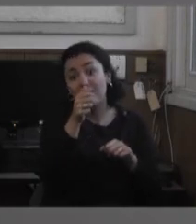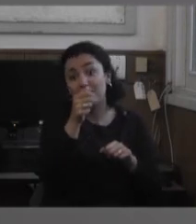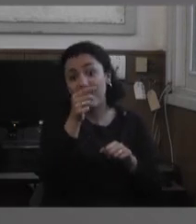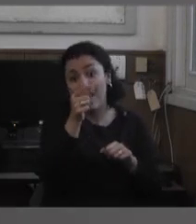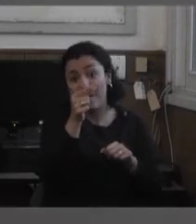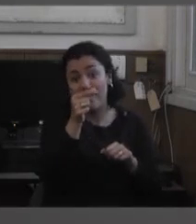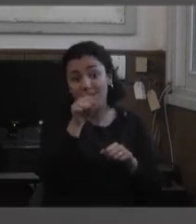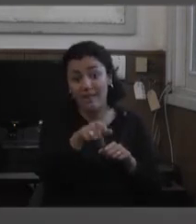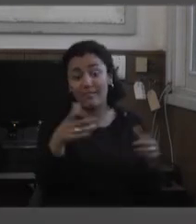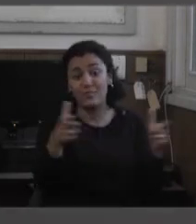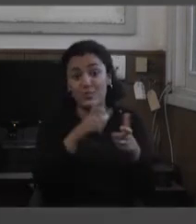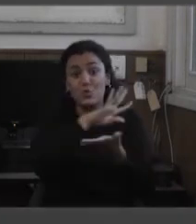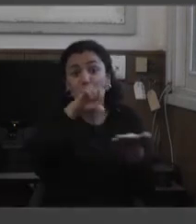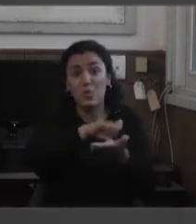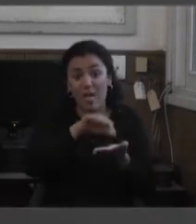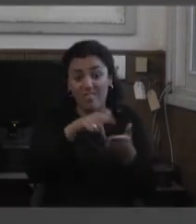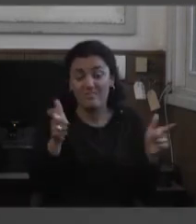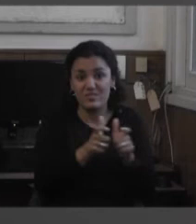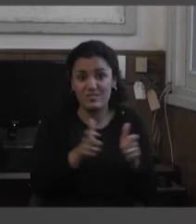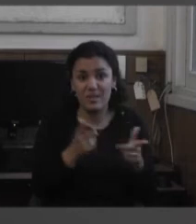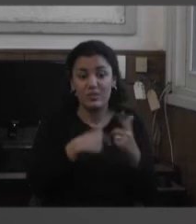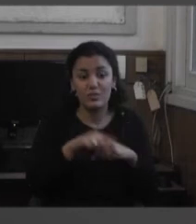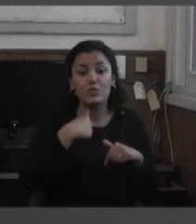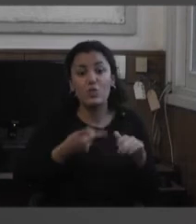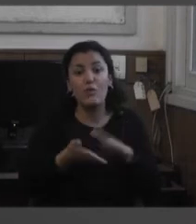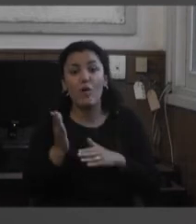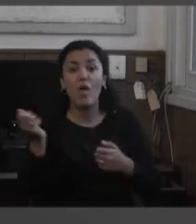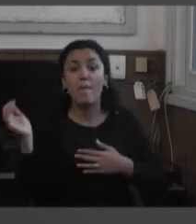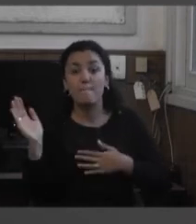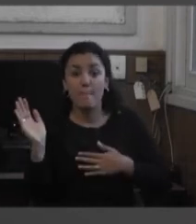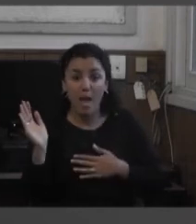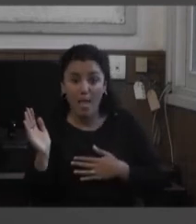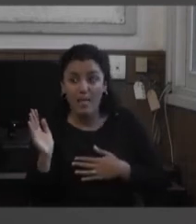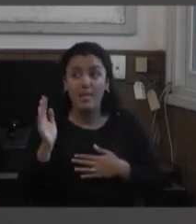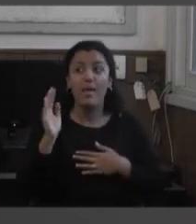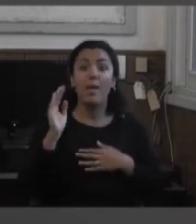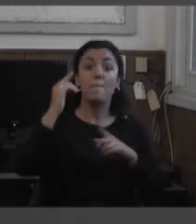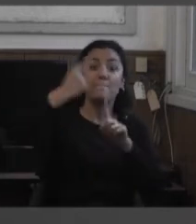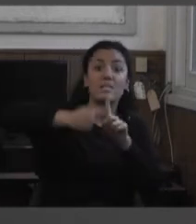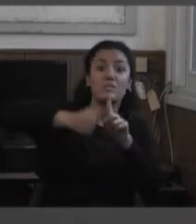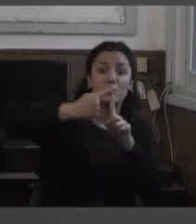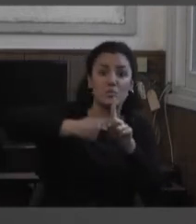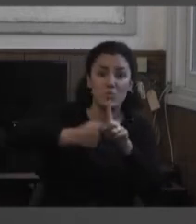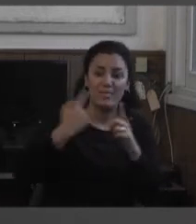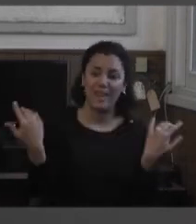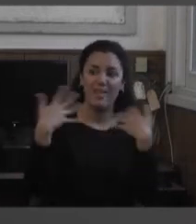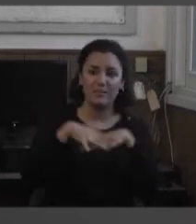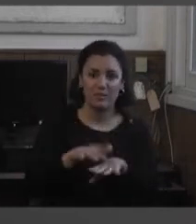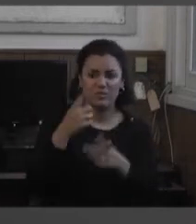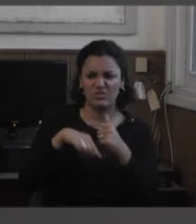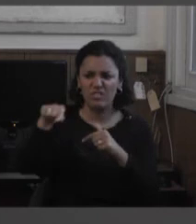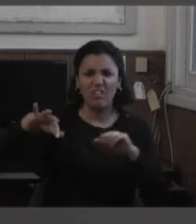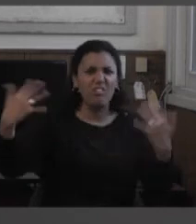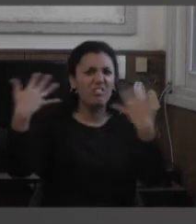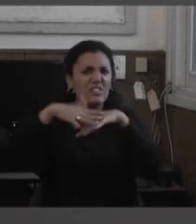una de las actividades que yo hago después es ir a unos bailes que llaman baile mensual de la integración en realidad lo que se integran son